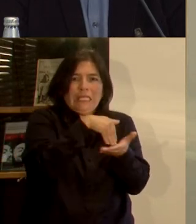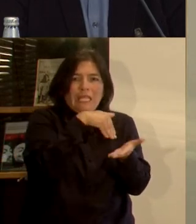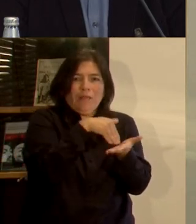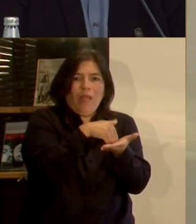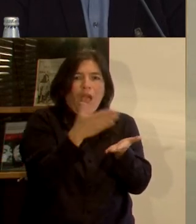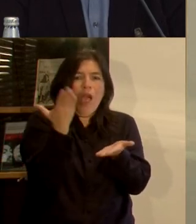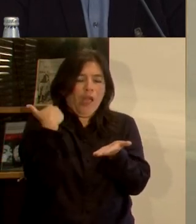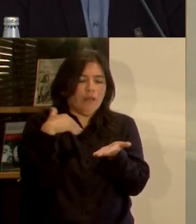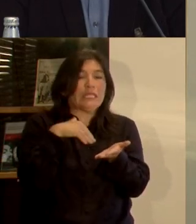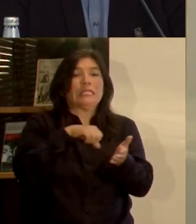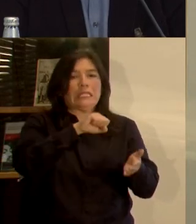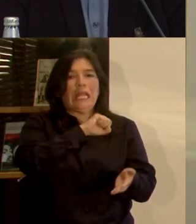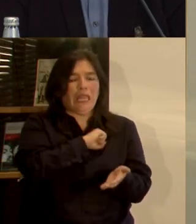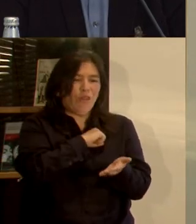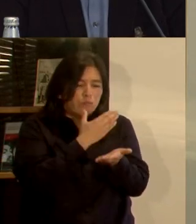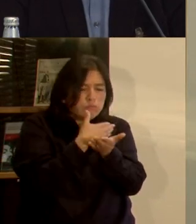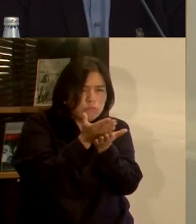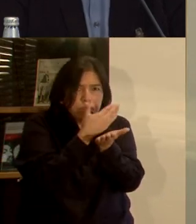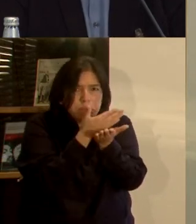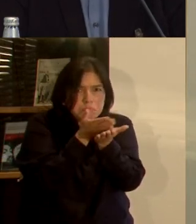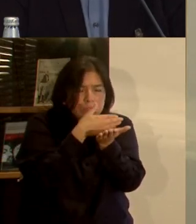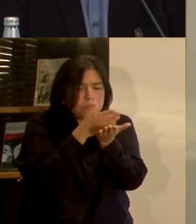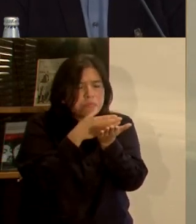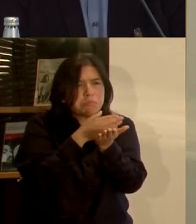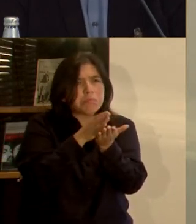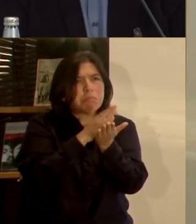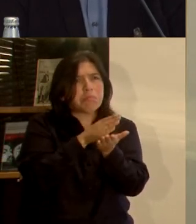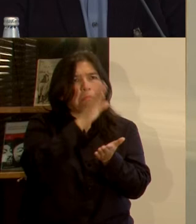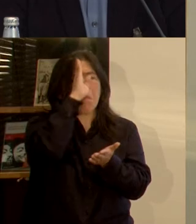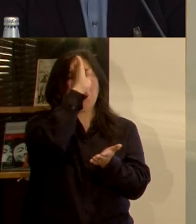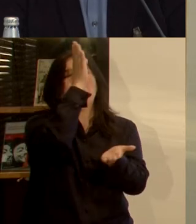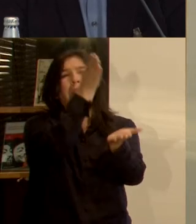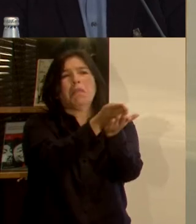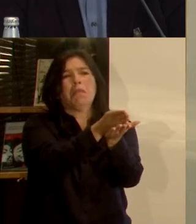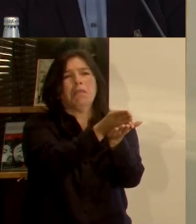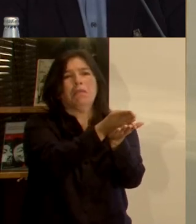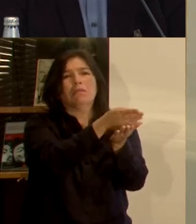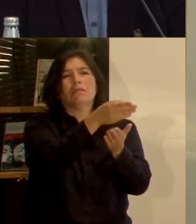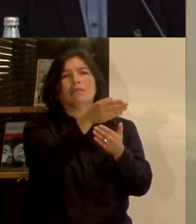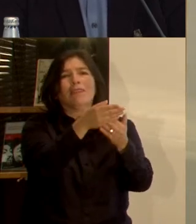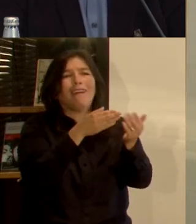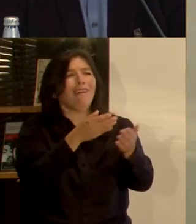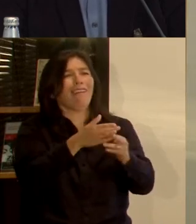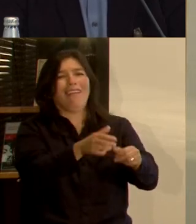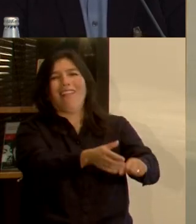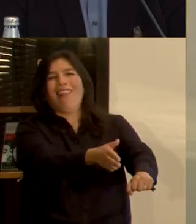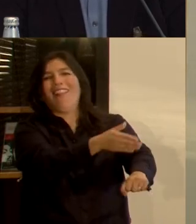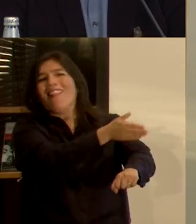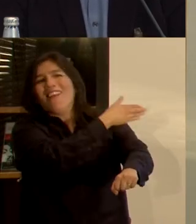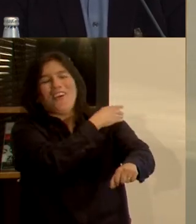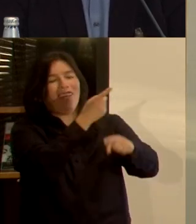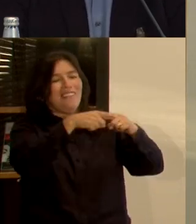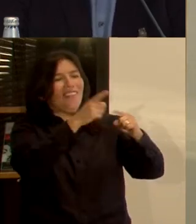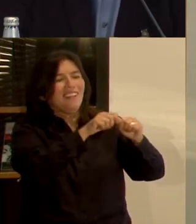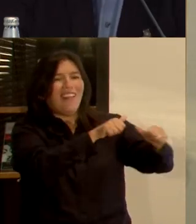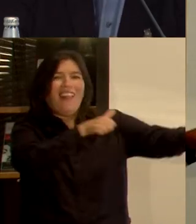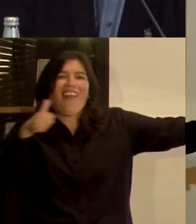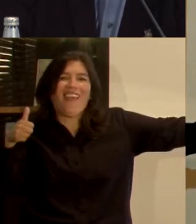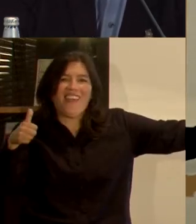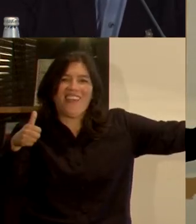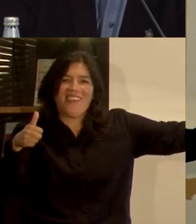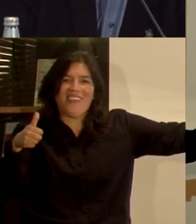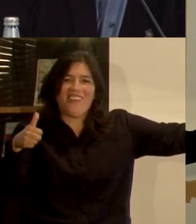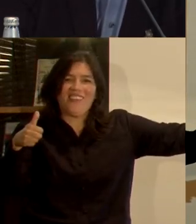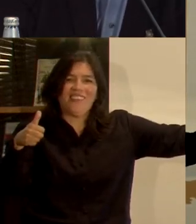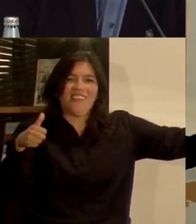planificadas a nivel centralizado y muchas veces gestionadas o licitadas desde organismos centralizados. Con casi nada